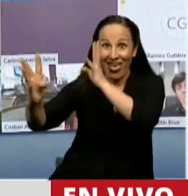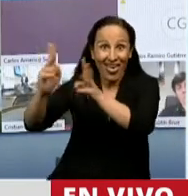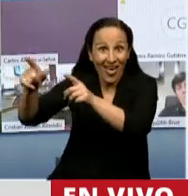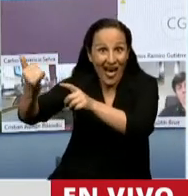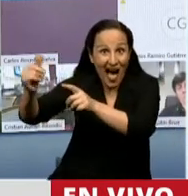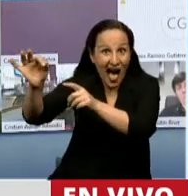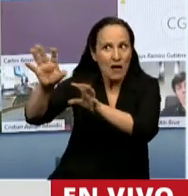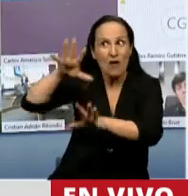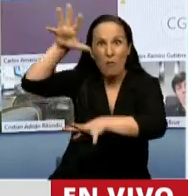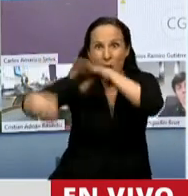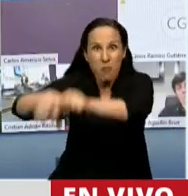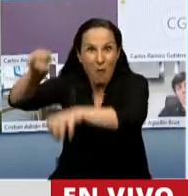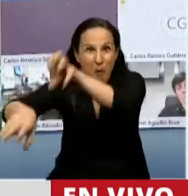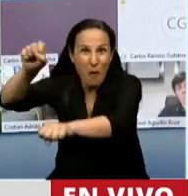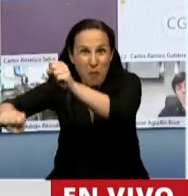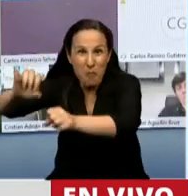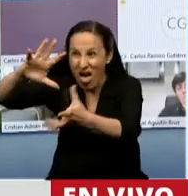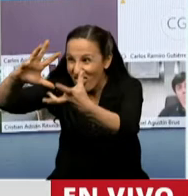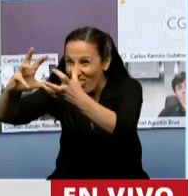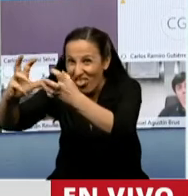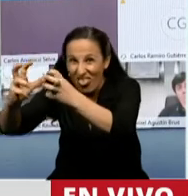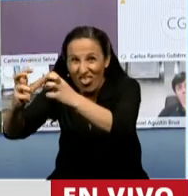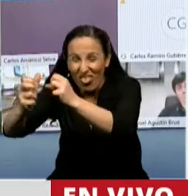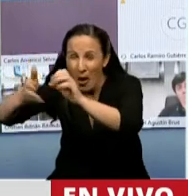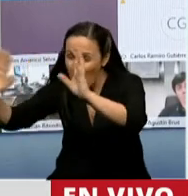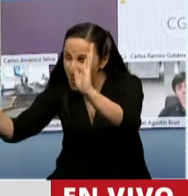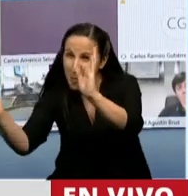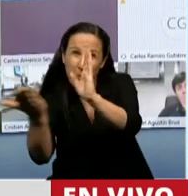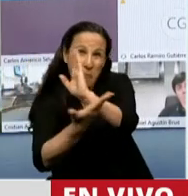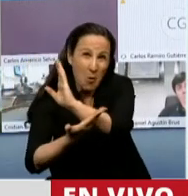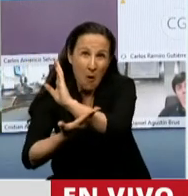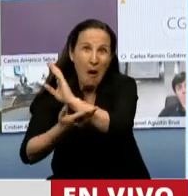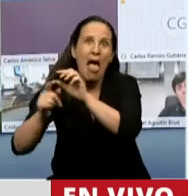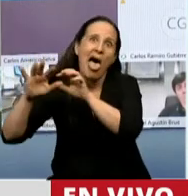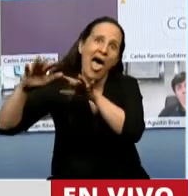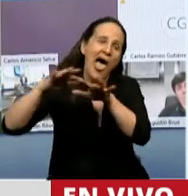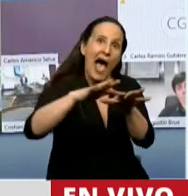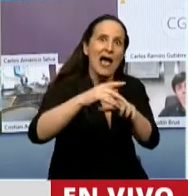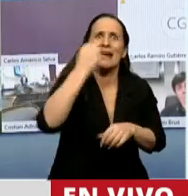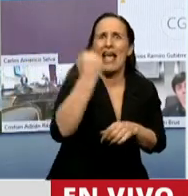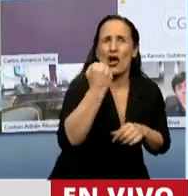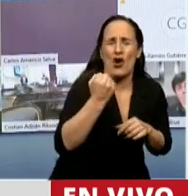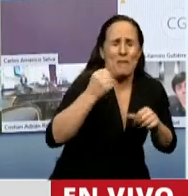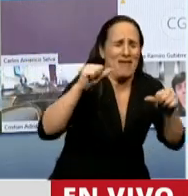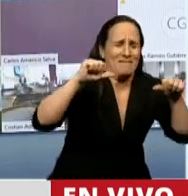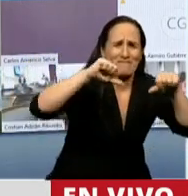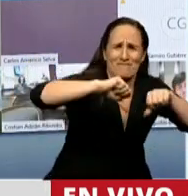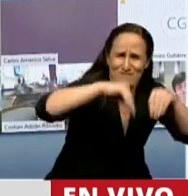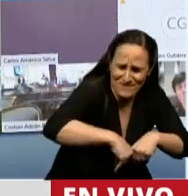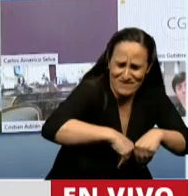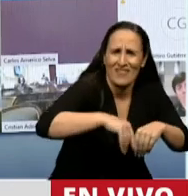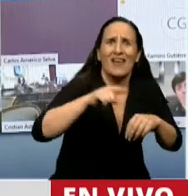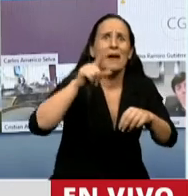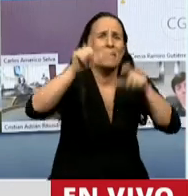tropical del sudeste asiático. Y la economía del mundo se cayó y miles de personas se mueren por día y estamos